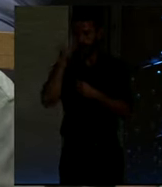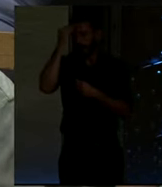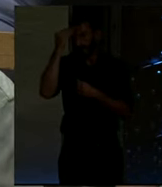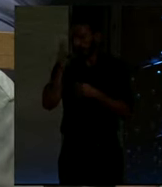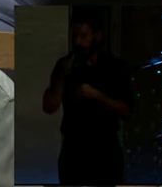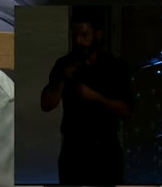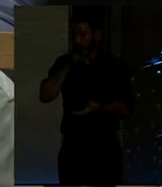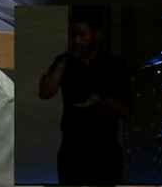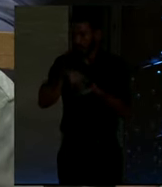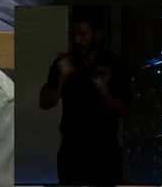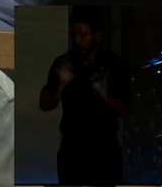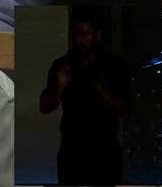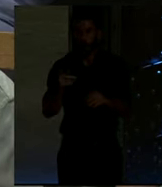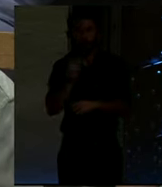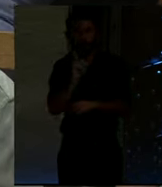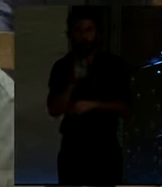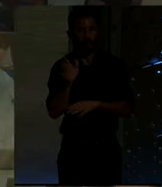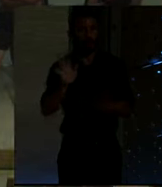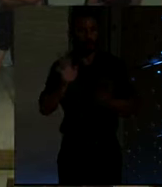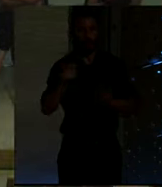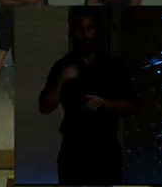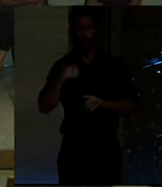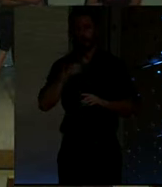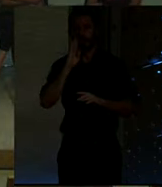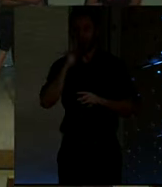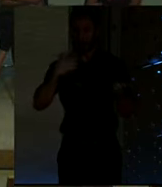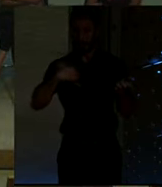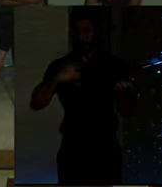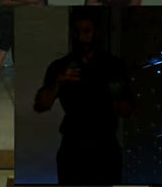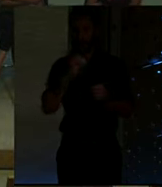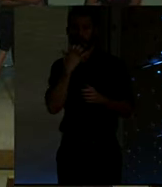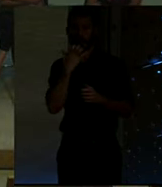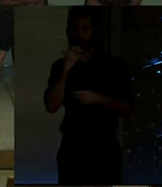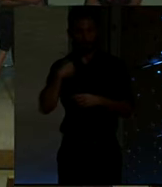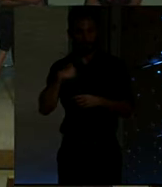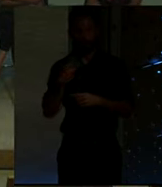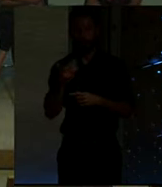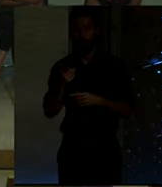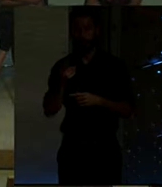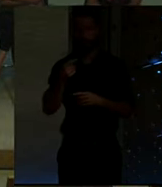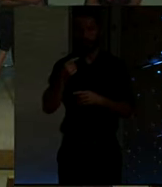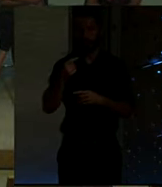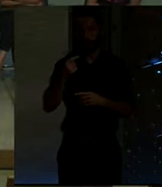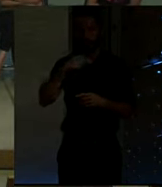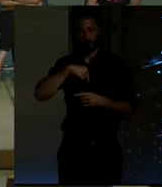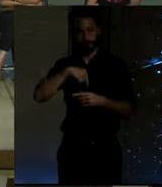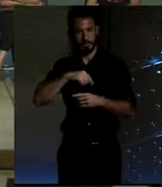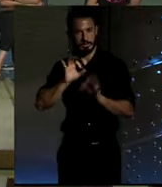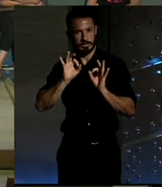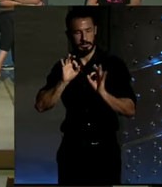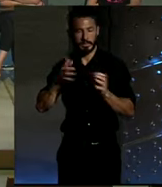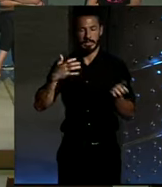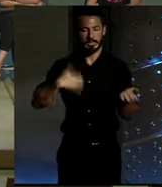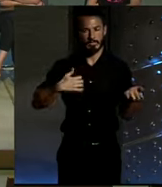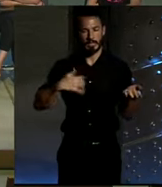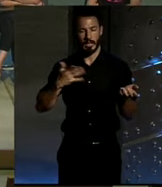Eso lo pienso yo. Yo vuelvo al ejemplo de Sevilla, porque es donde he vivido en mis carnes, esa transformación, y Sevilla es una ciudad que tiene así un punto como